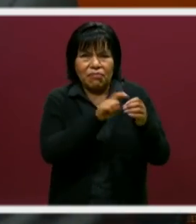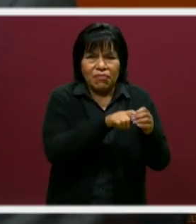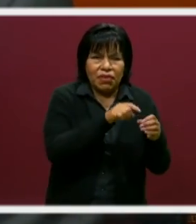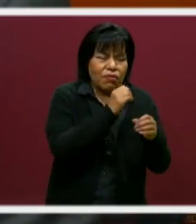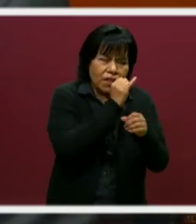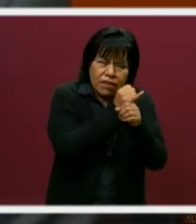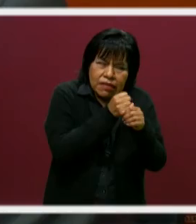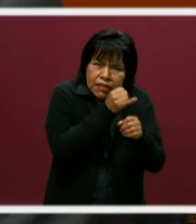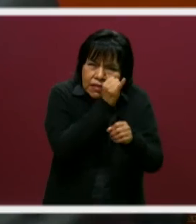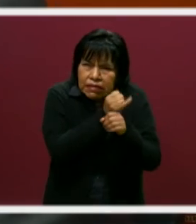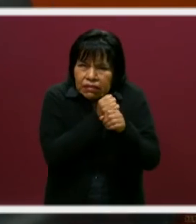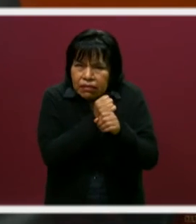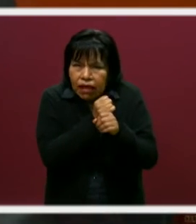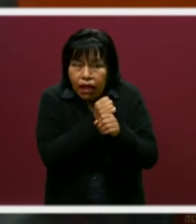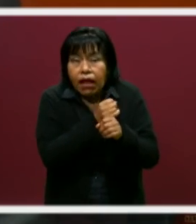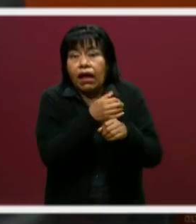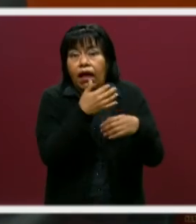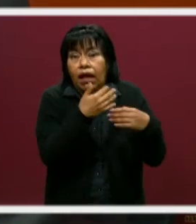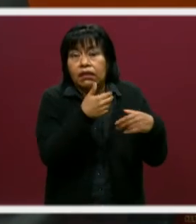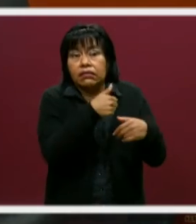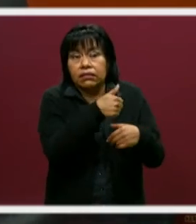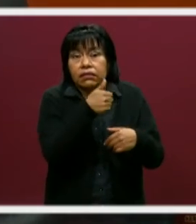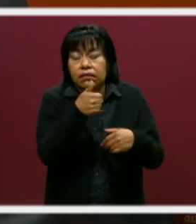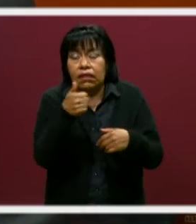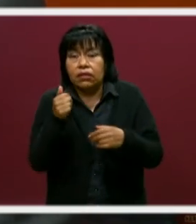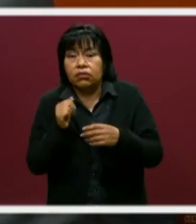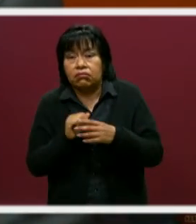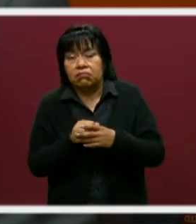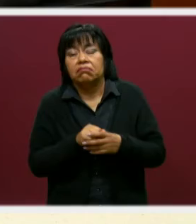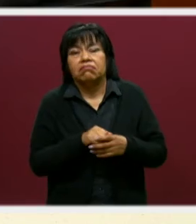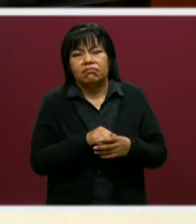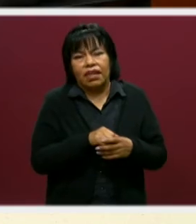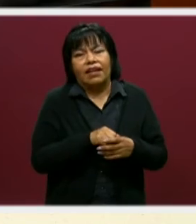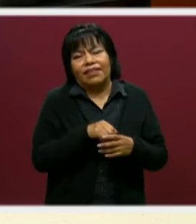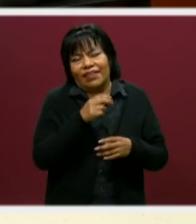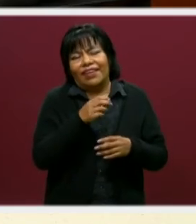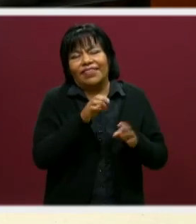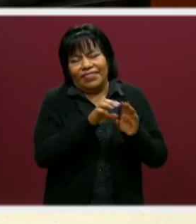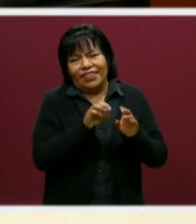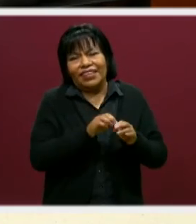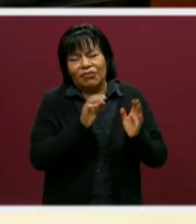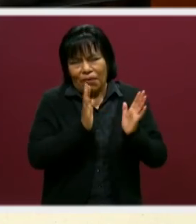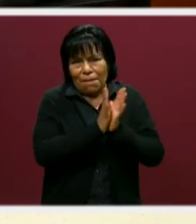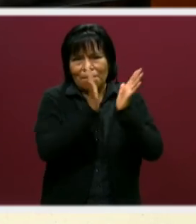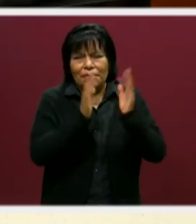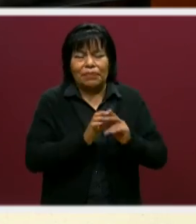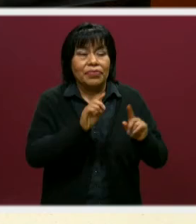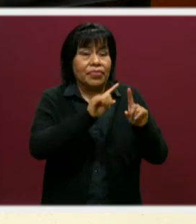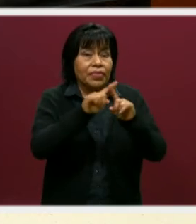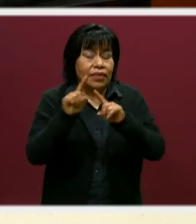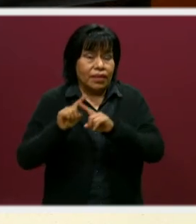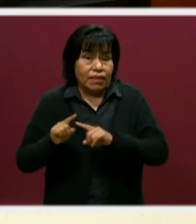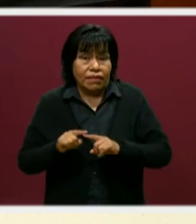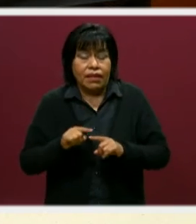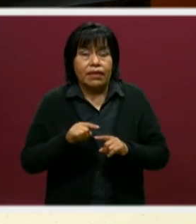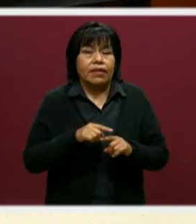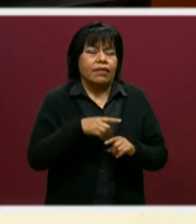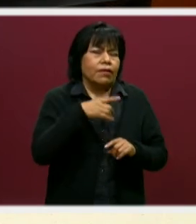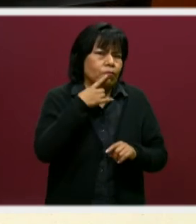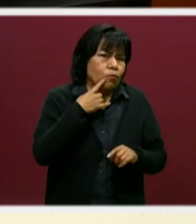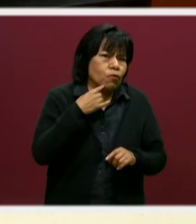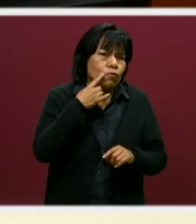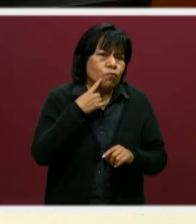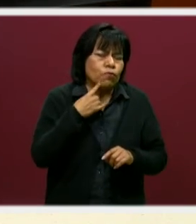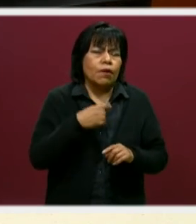investigaciones muy particulares de cada investigador. Ahí están formando equipo. Así es, con las diferentes carreras trabajamos en